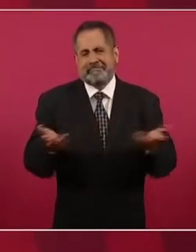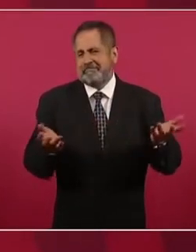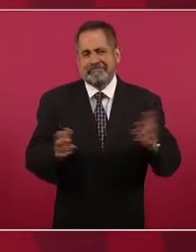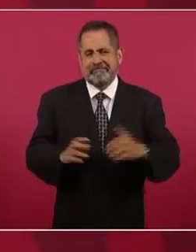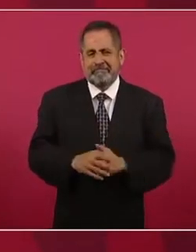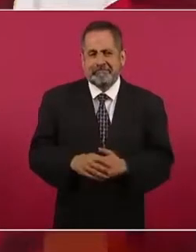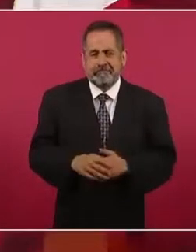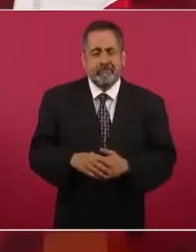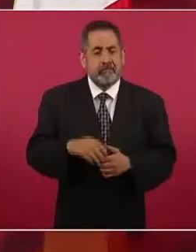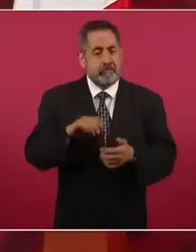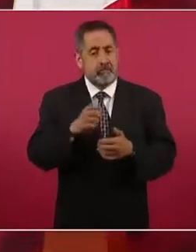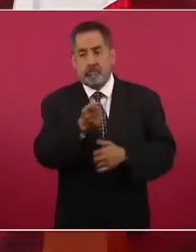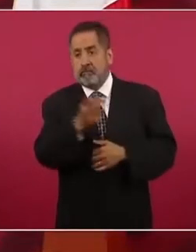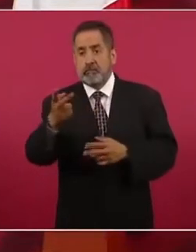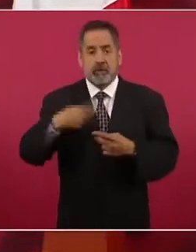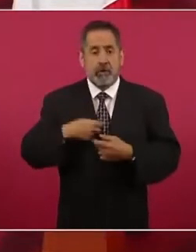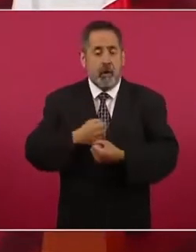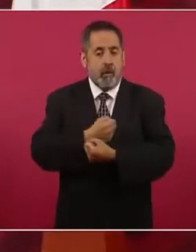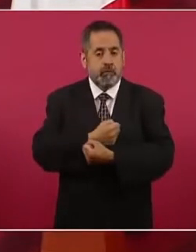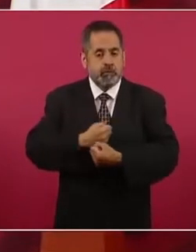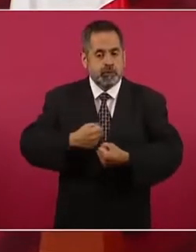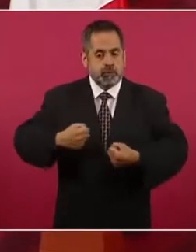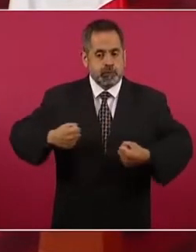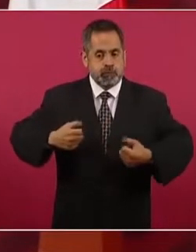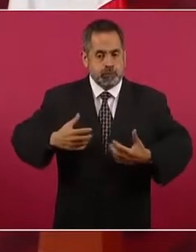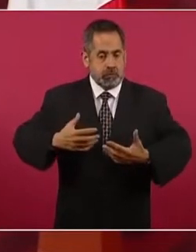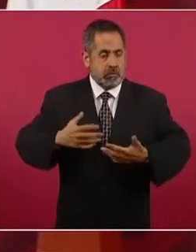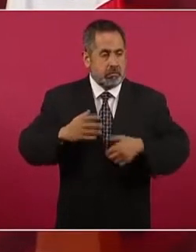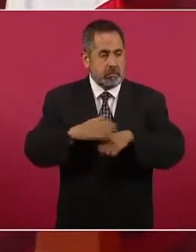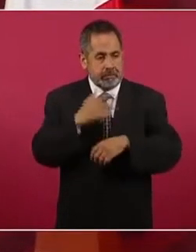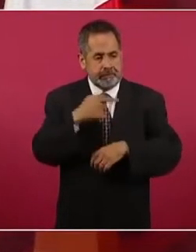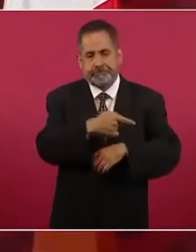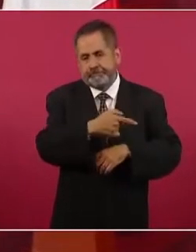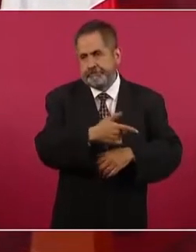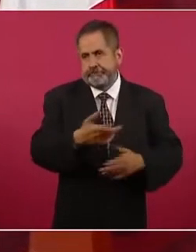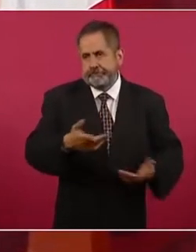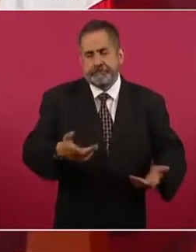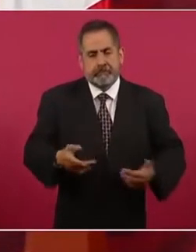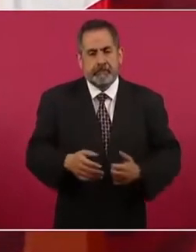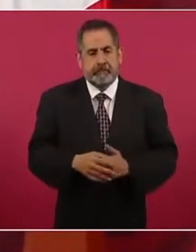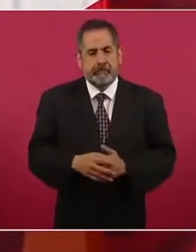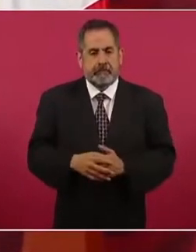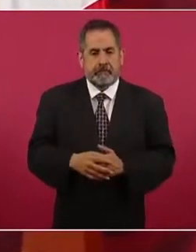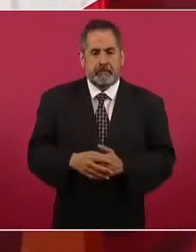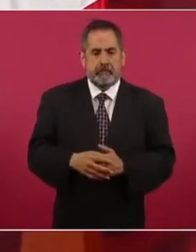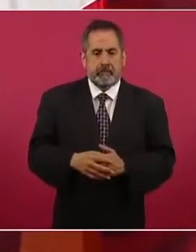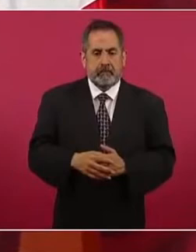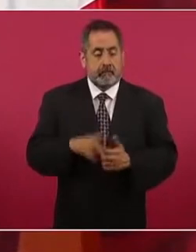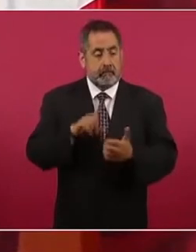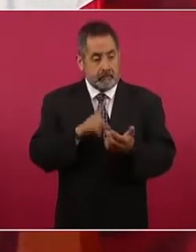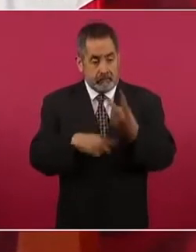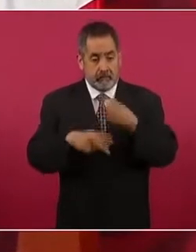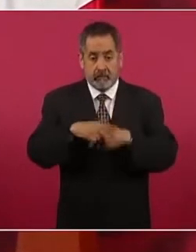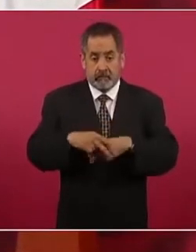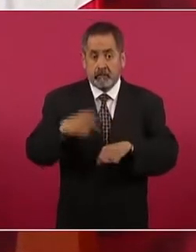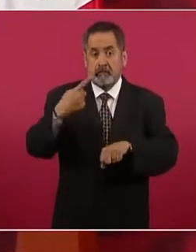obesidad, todo lo que